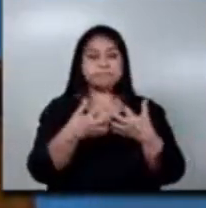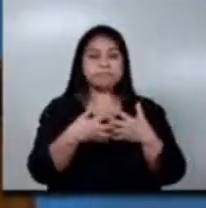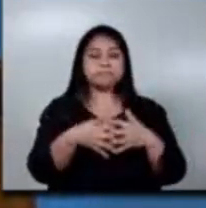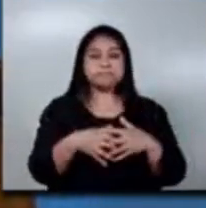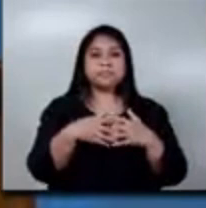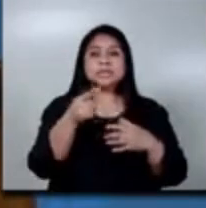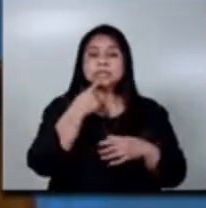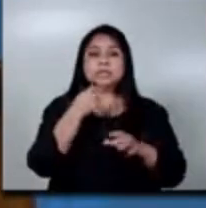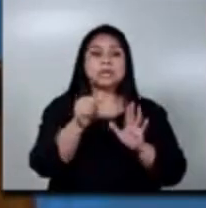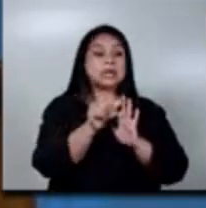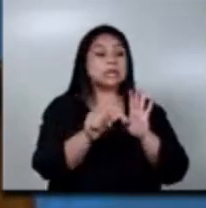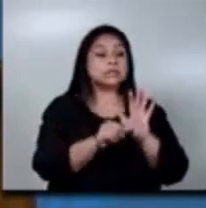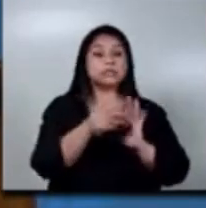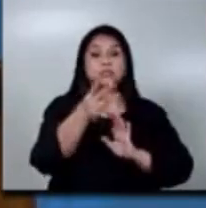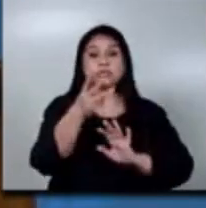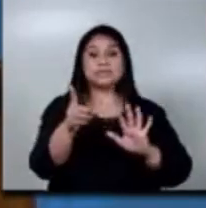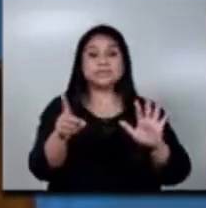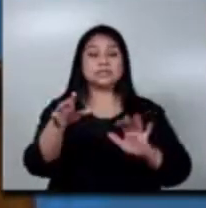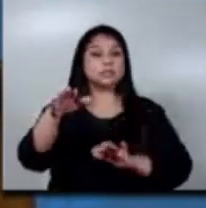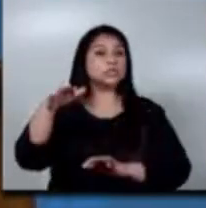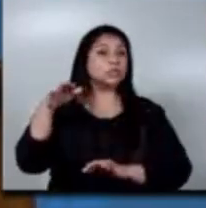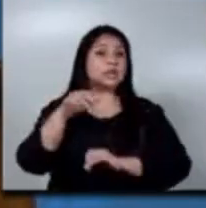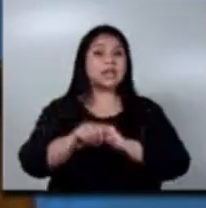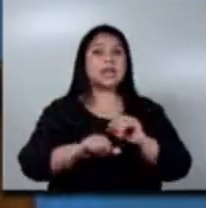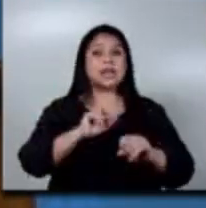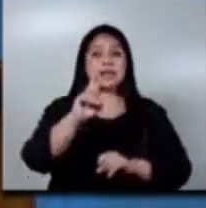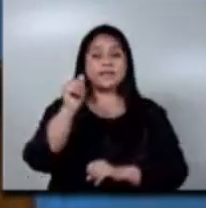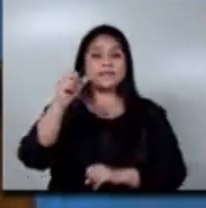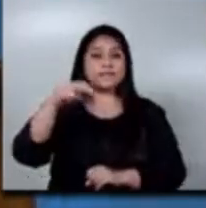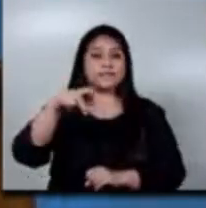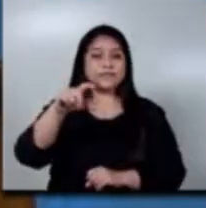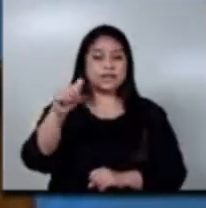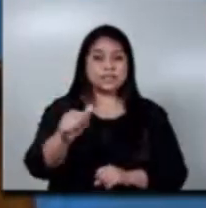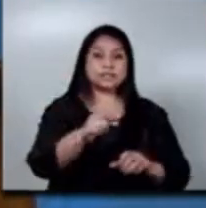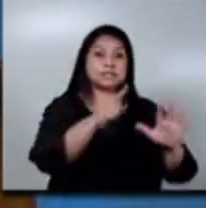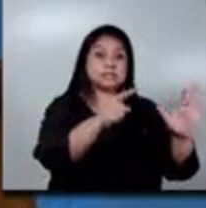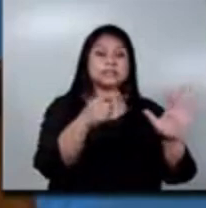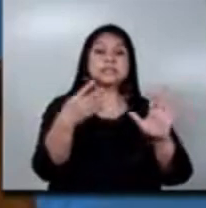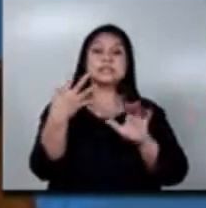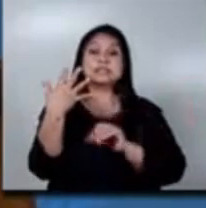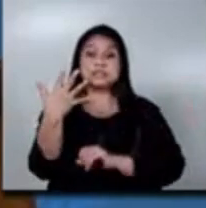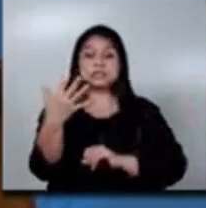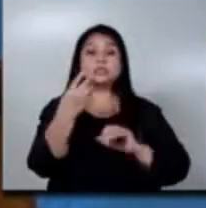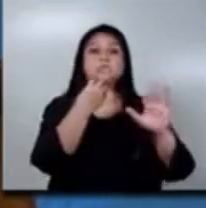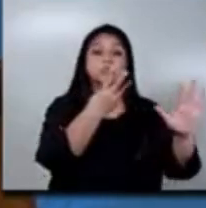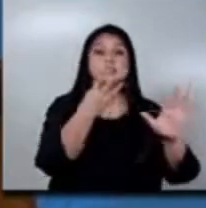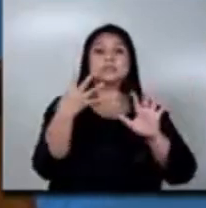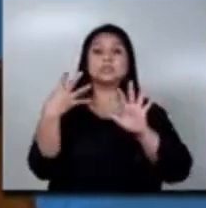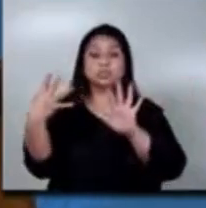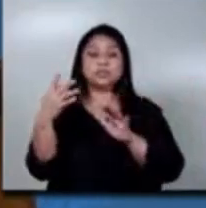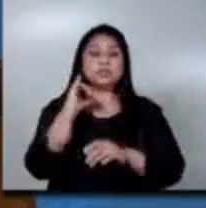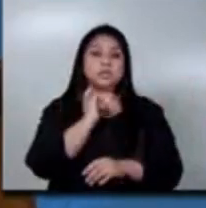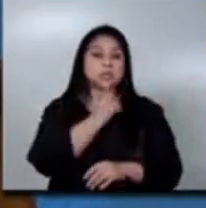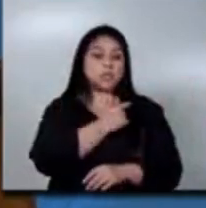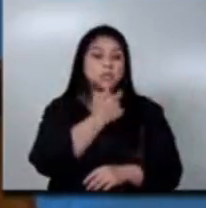36 de la Ley de Zonas Francas, que es el decreto 6589 del Congreso de la República. Estas empresas